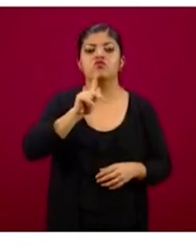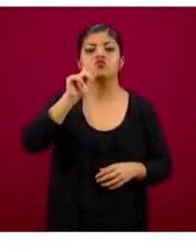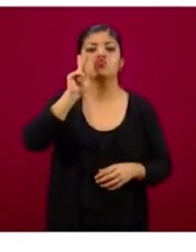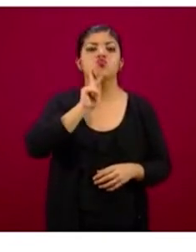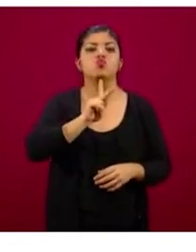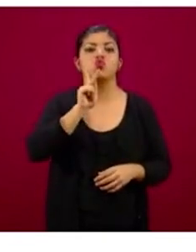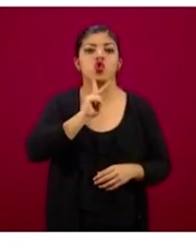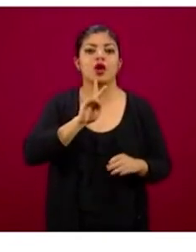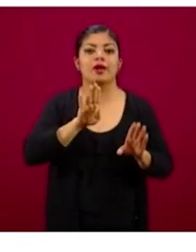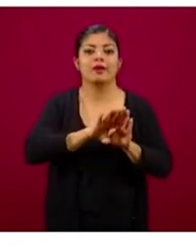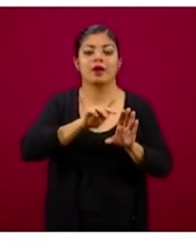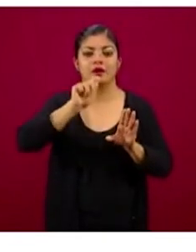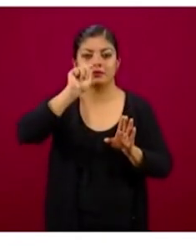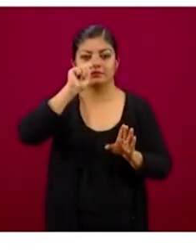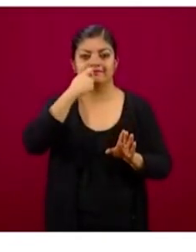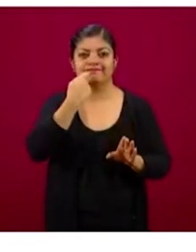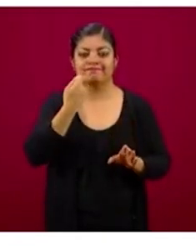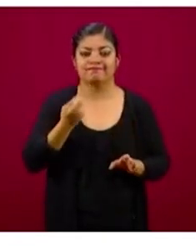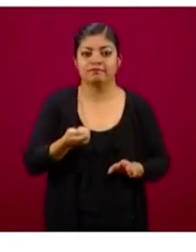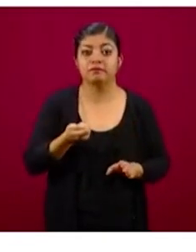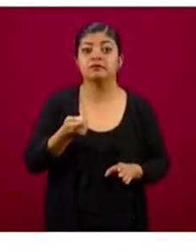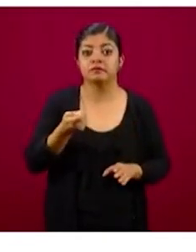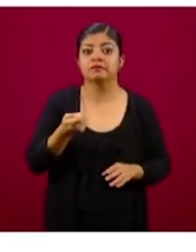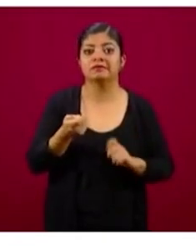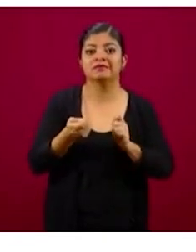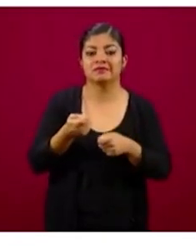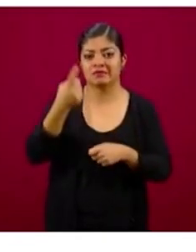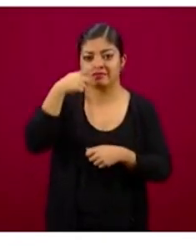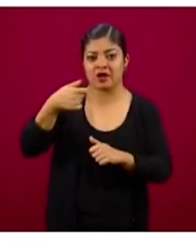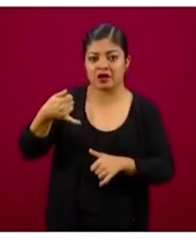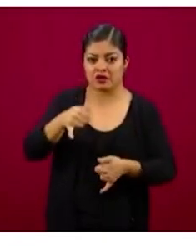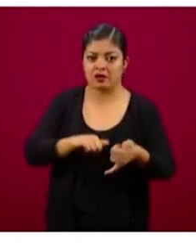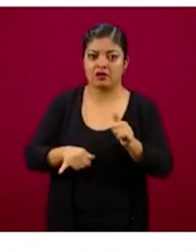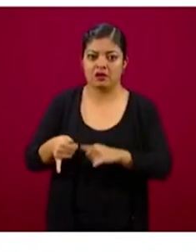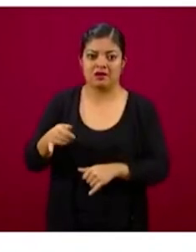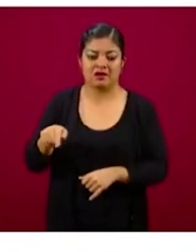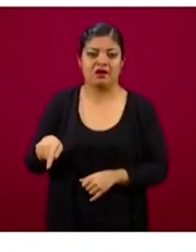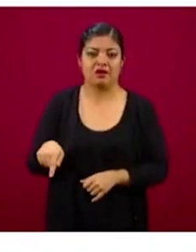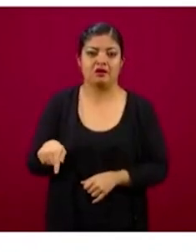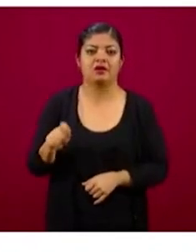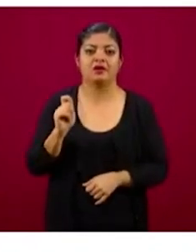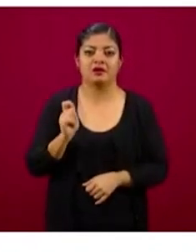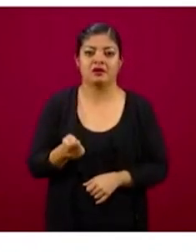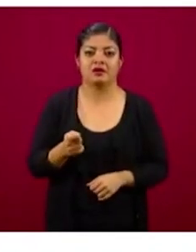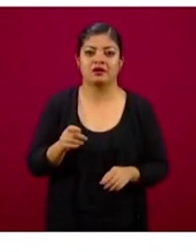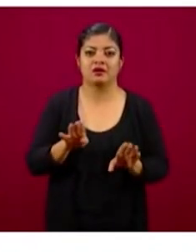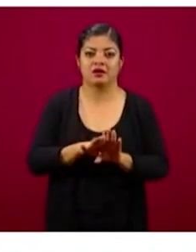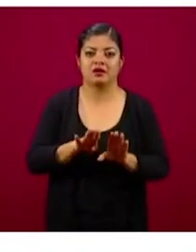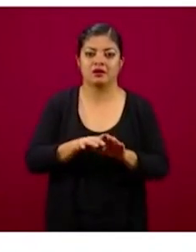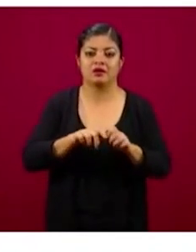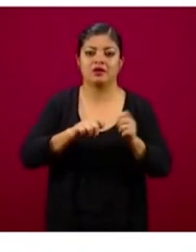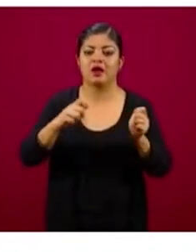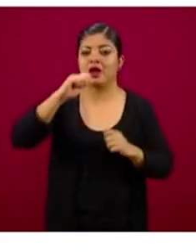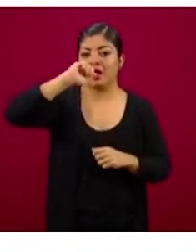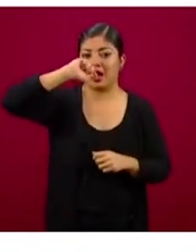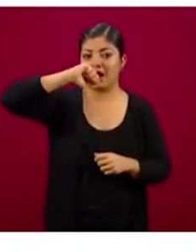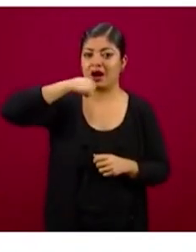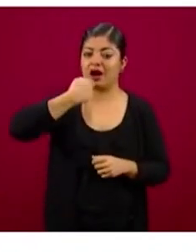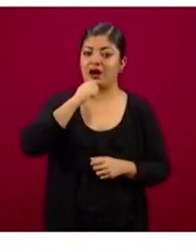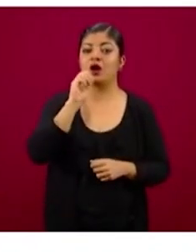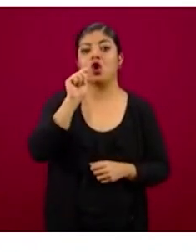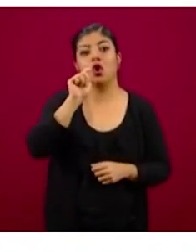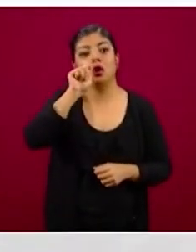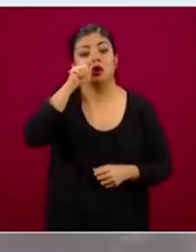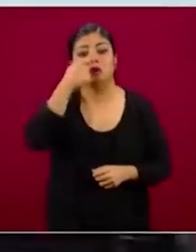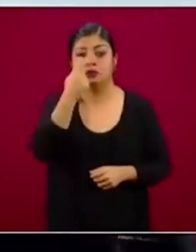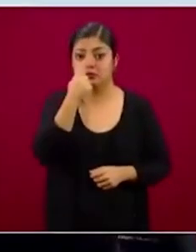para poder realizar una prueba de laboratorio, que de hecho es una muestra, un hisopado faringio o nasofaringio que